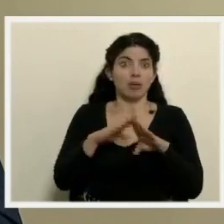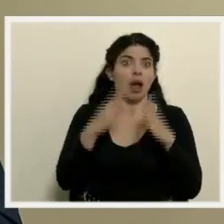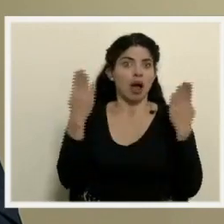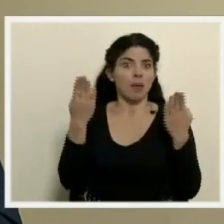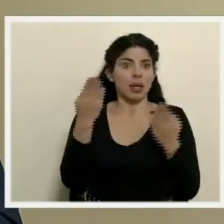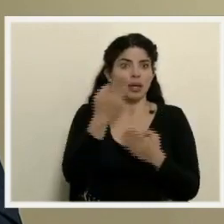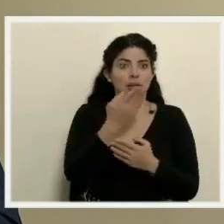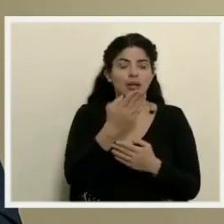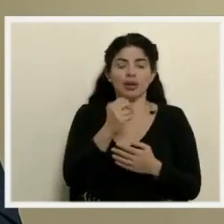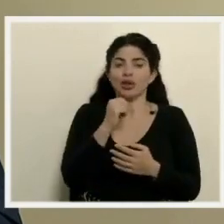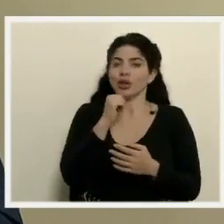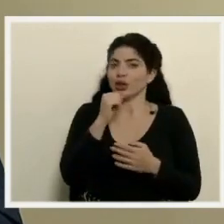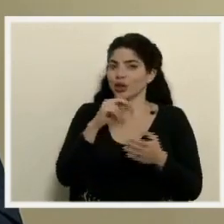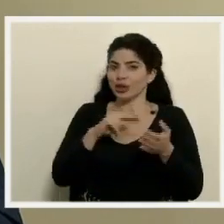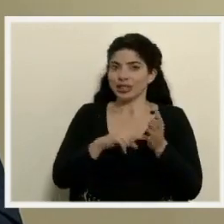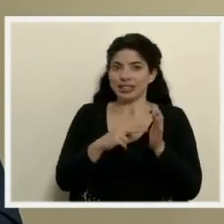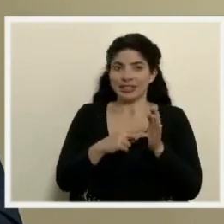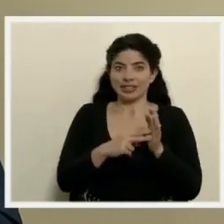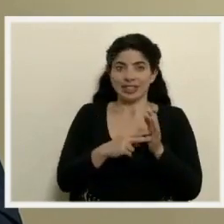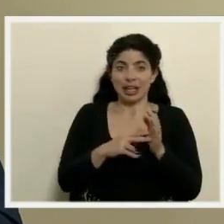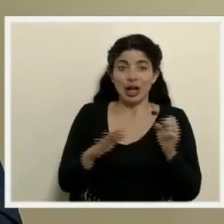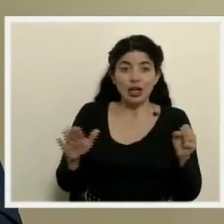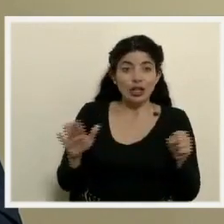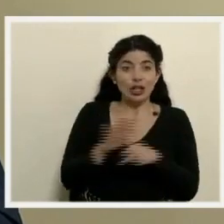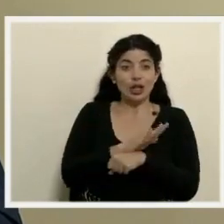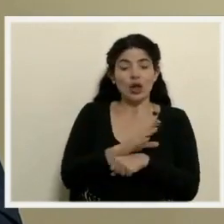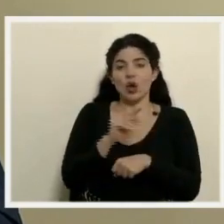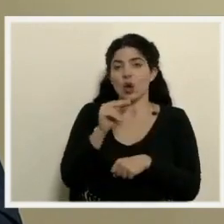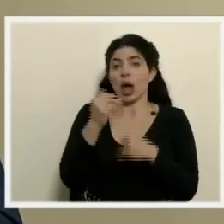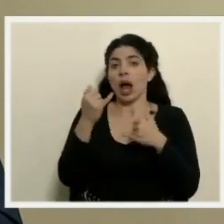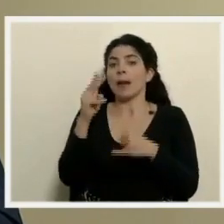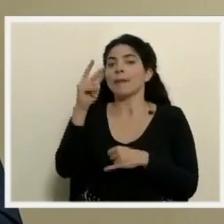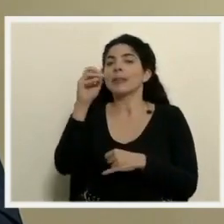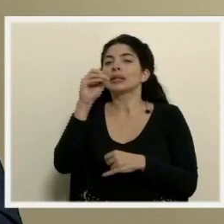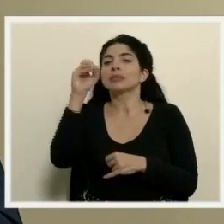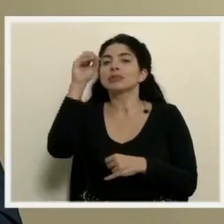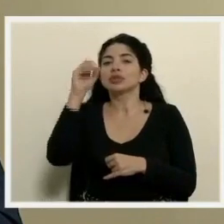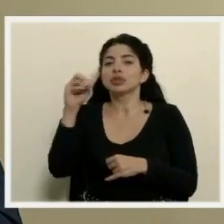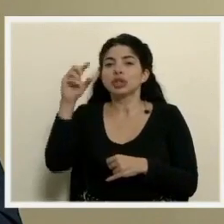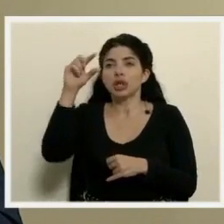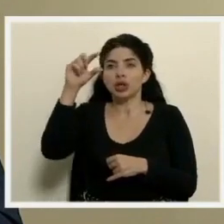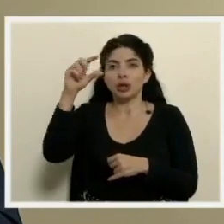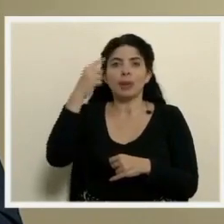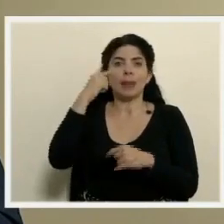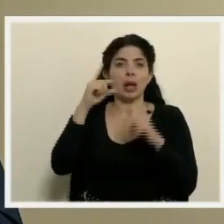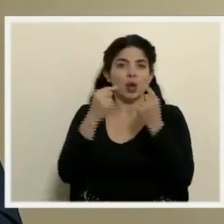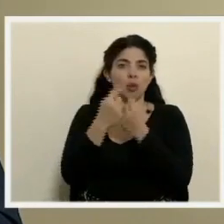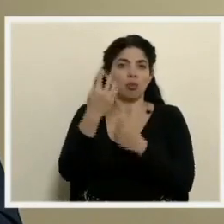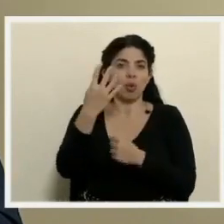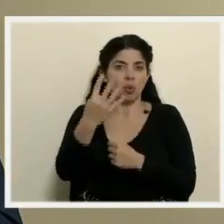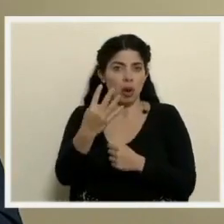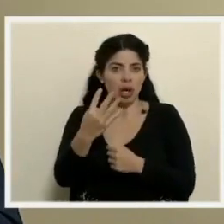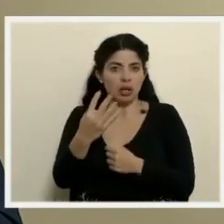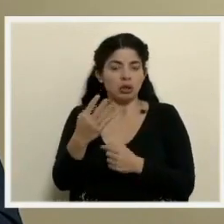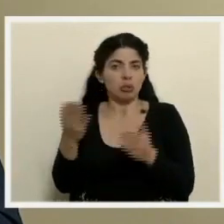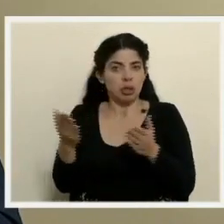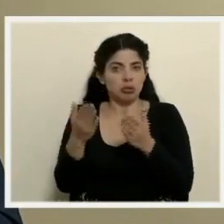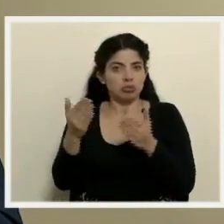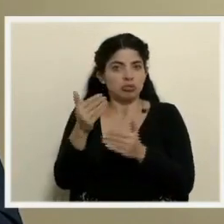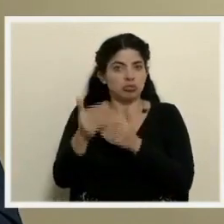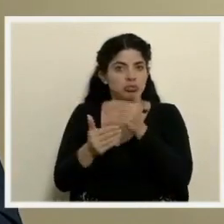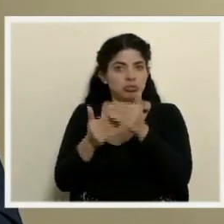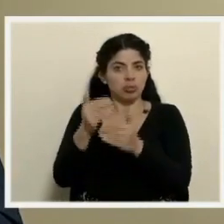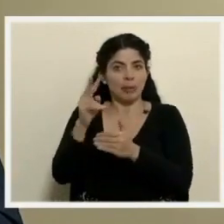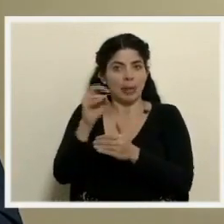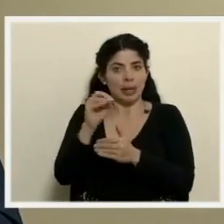recordemos que no es en toda la proporción sino que es un 20% de las dosis disponibles para que también vaya avanzando hasta un 20